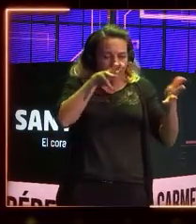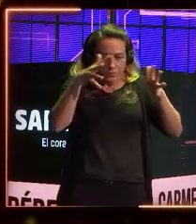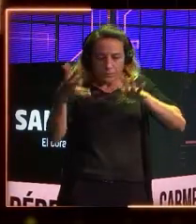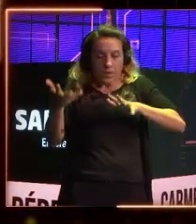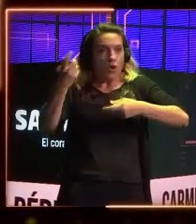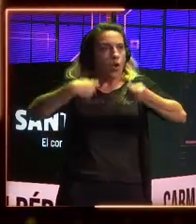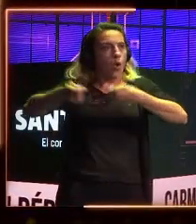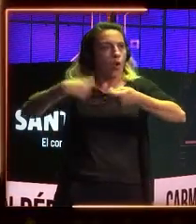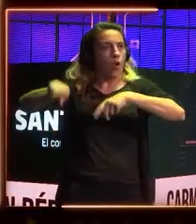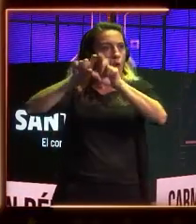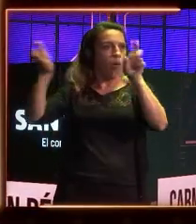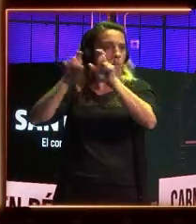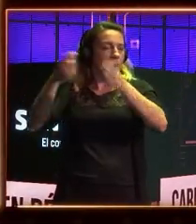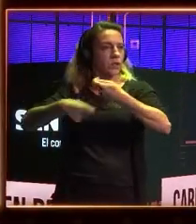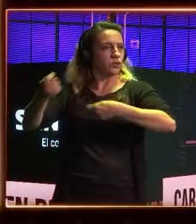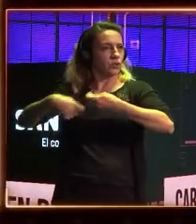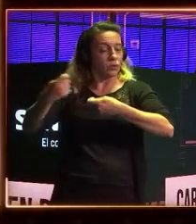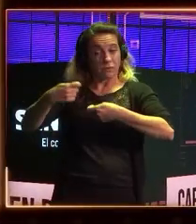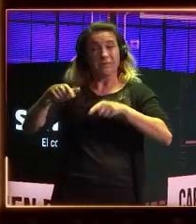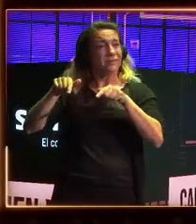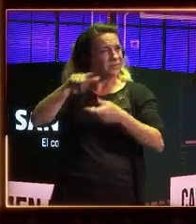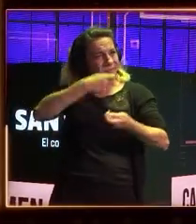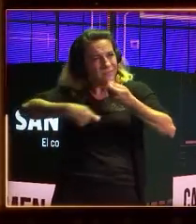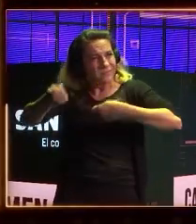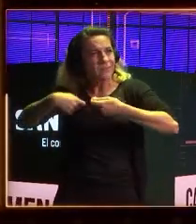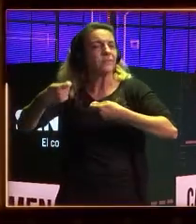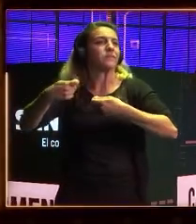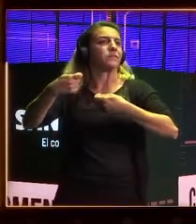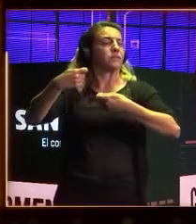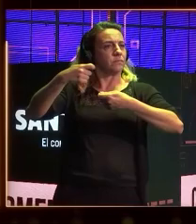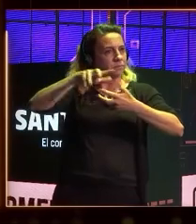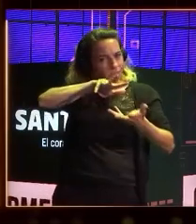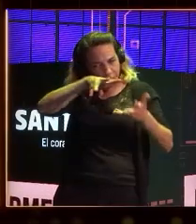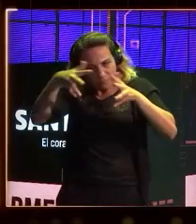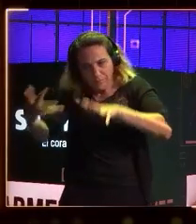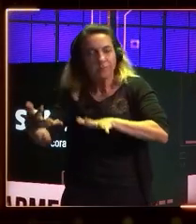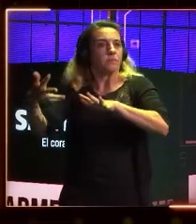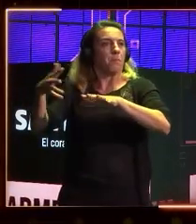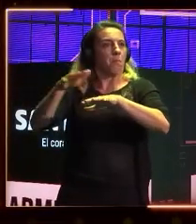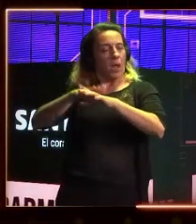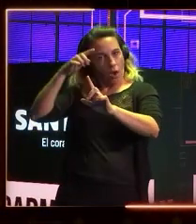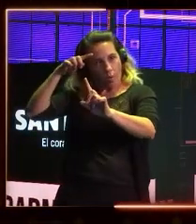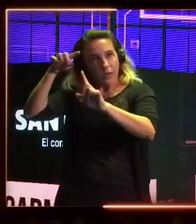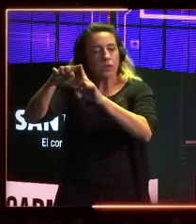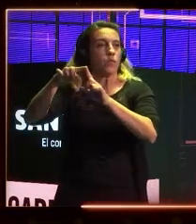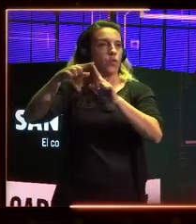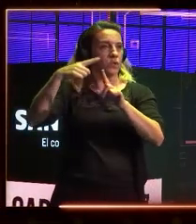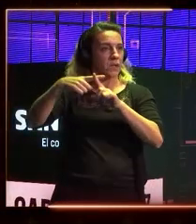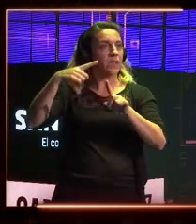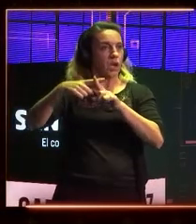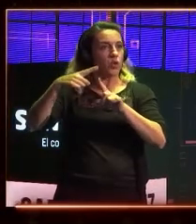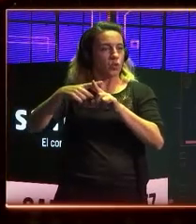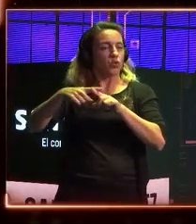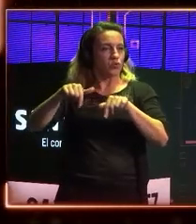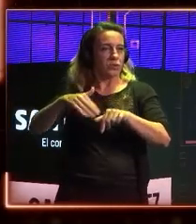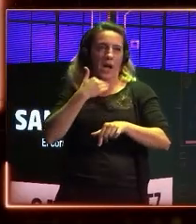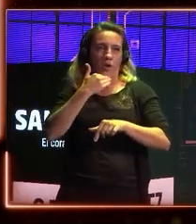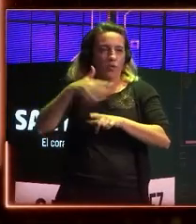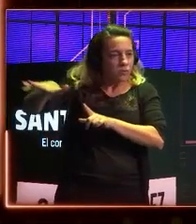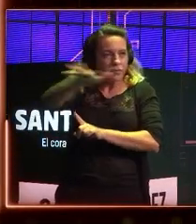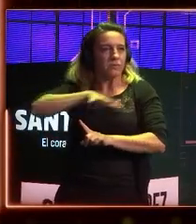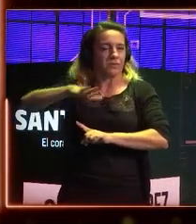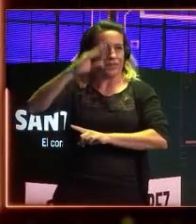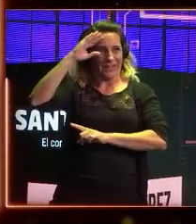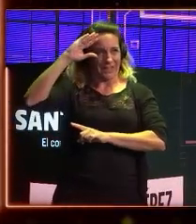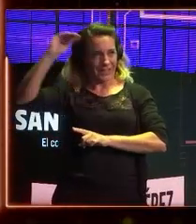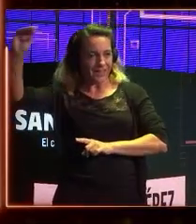comercio. Una transformación que pretende que Santa Cruz sea de verdad un destino inteligente. Y también, un